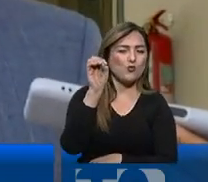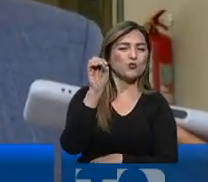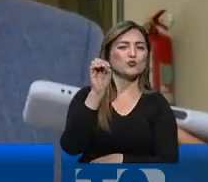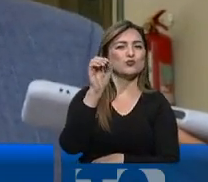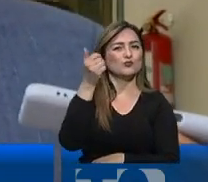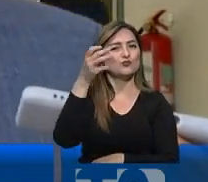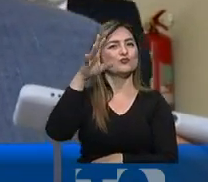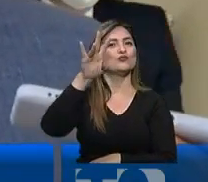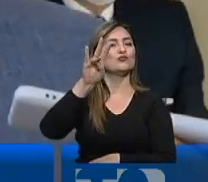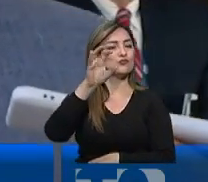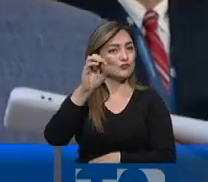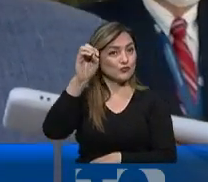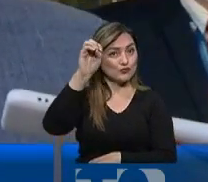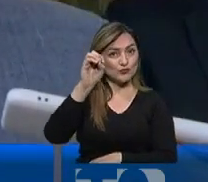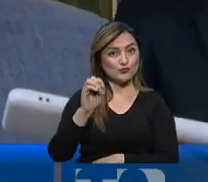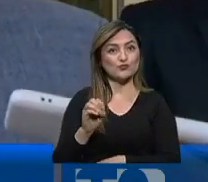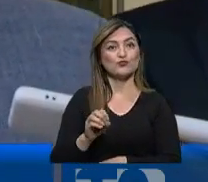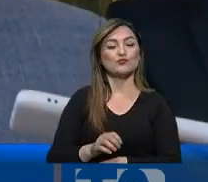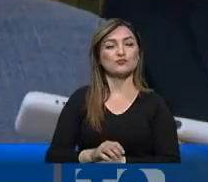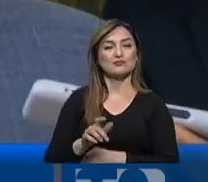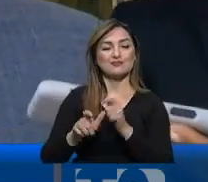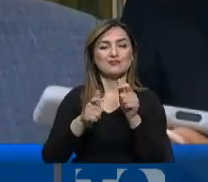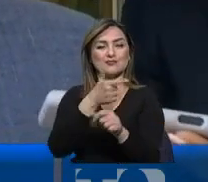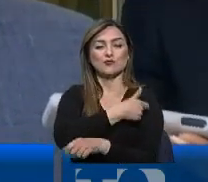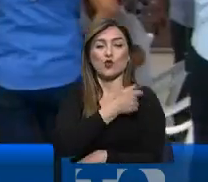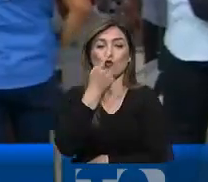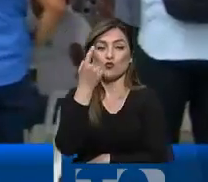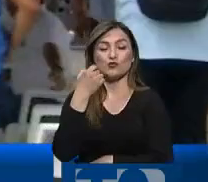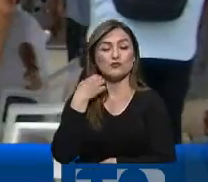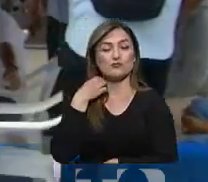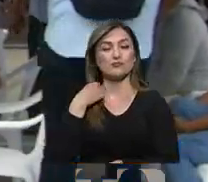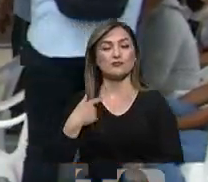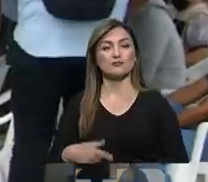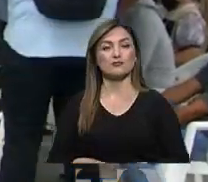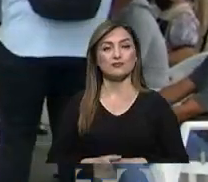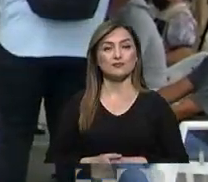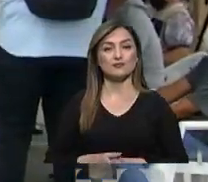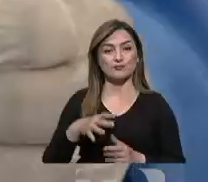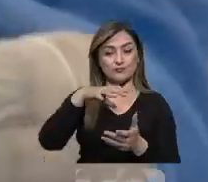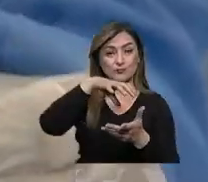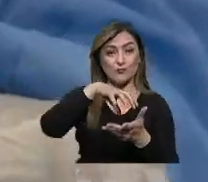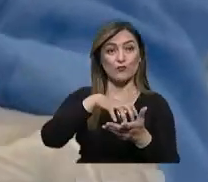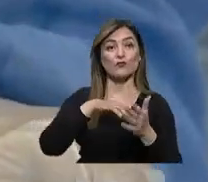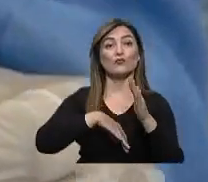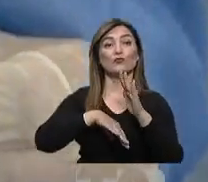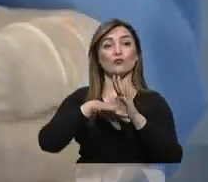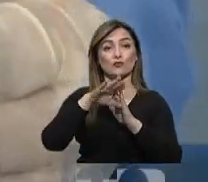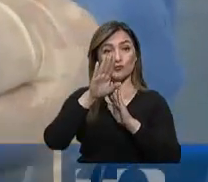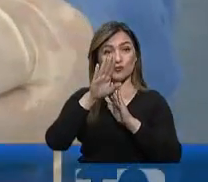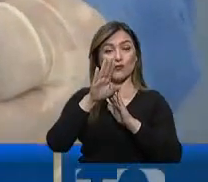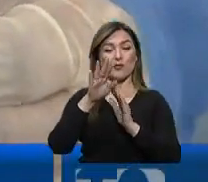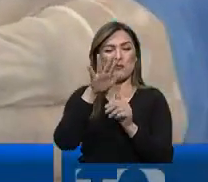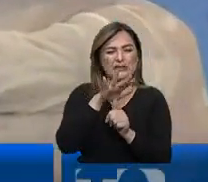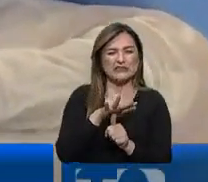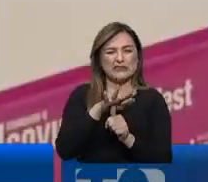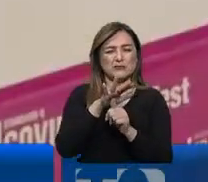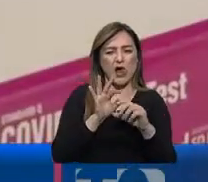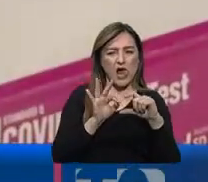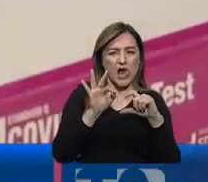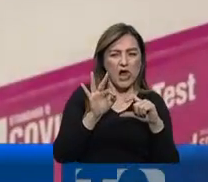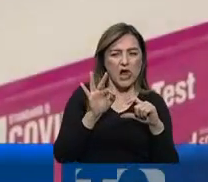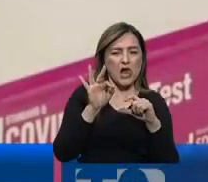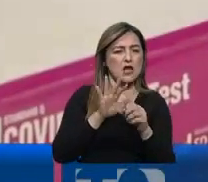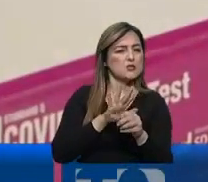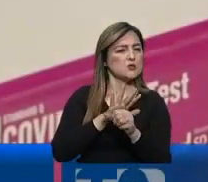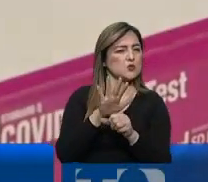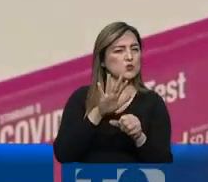de un 17% que recibió una sola dosis. Justamente en las provincias en las que se registra mayor presión de casos son